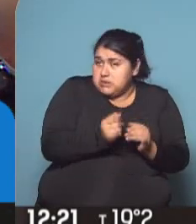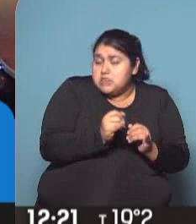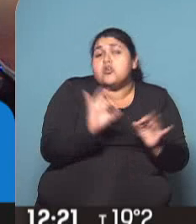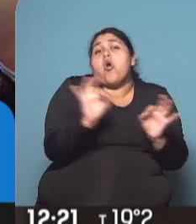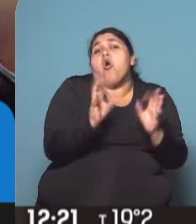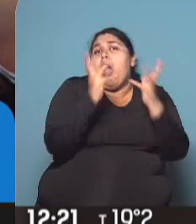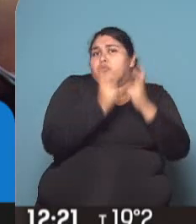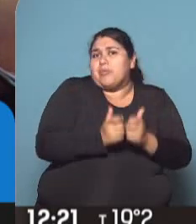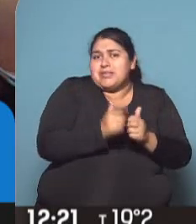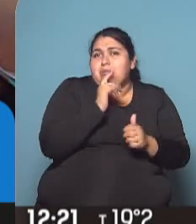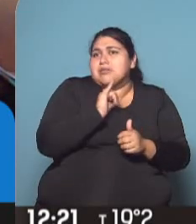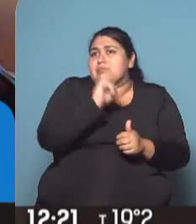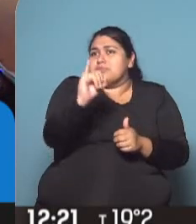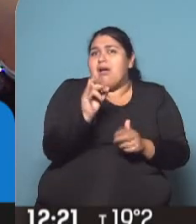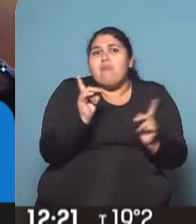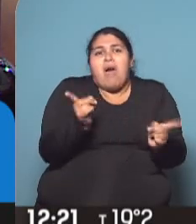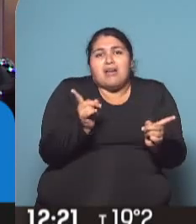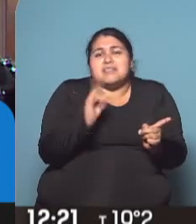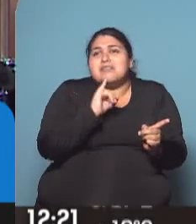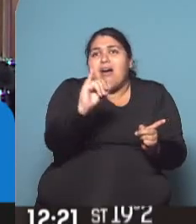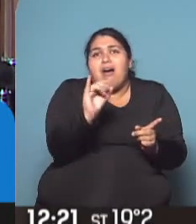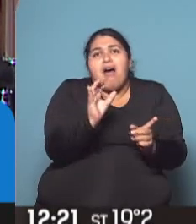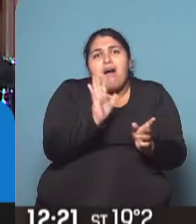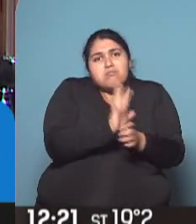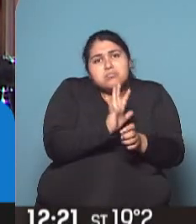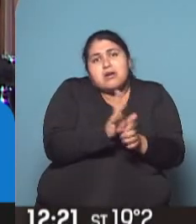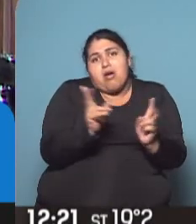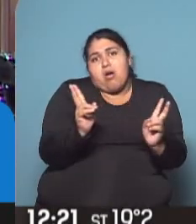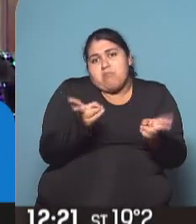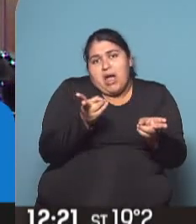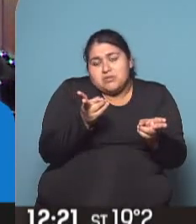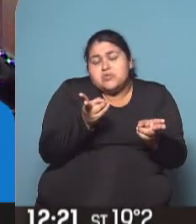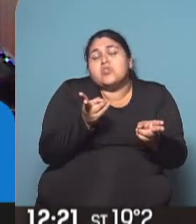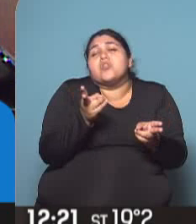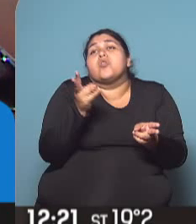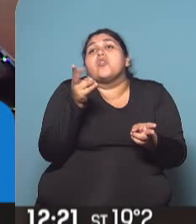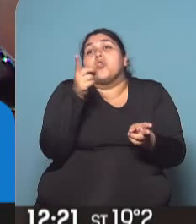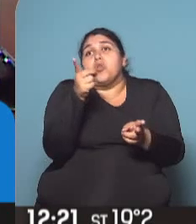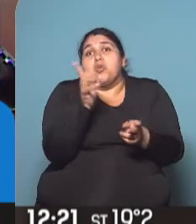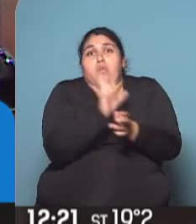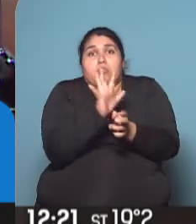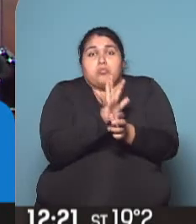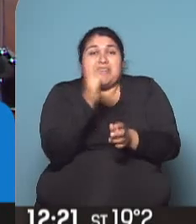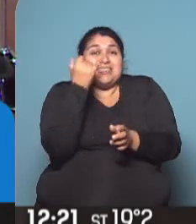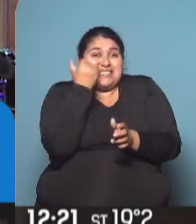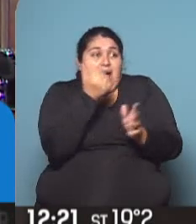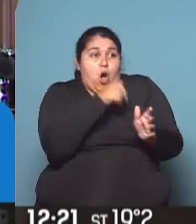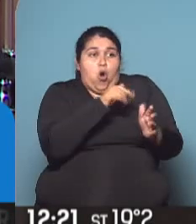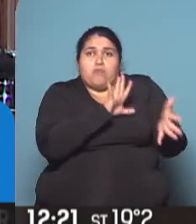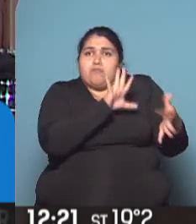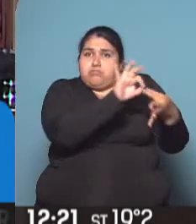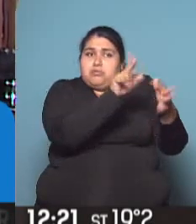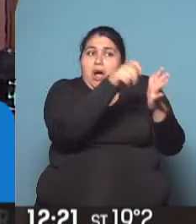transmiten en la escuela a sus maestros, a sus profesores. Y los profesores tienen la obligación. Sí, hay firmado un protocolo con educación que las